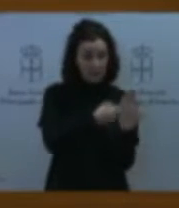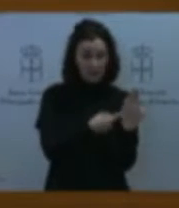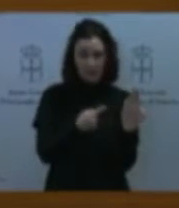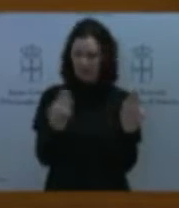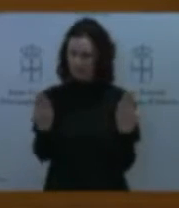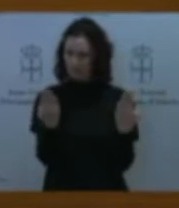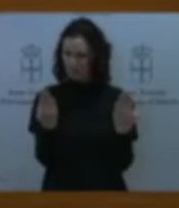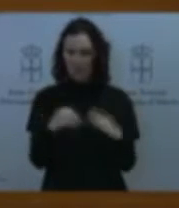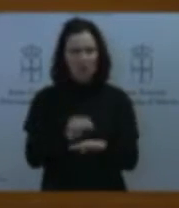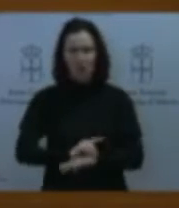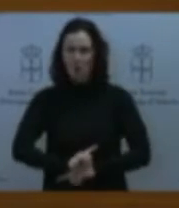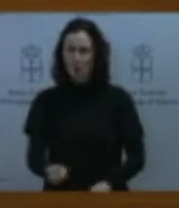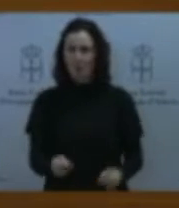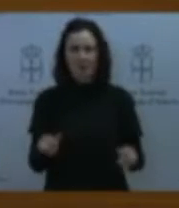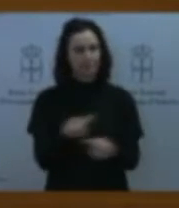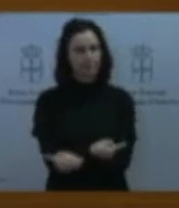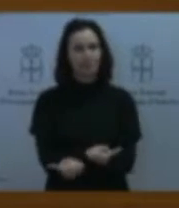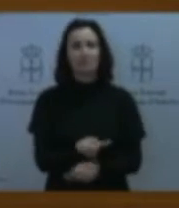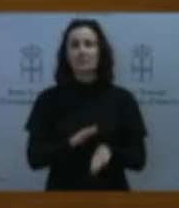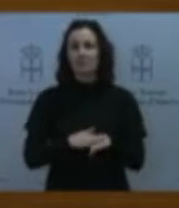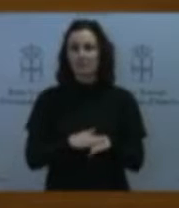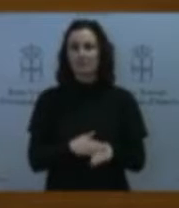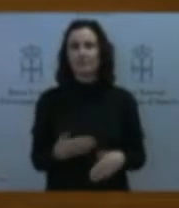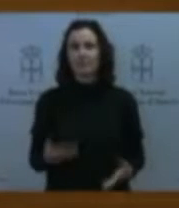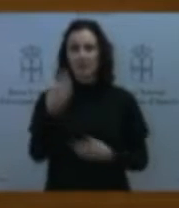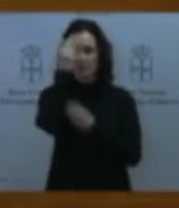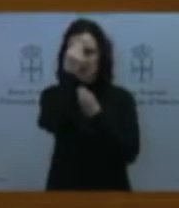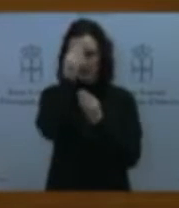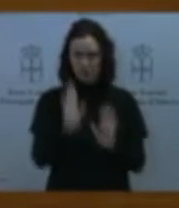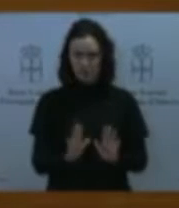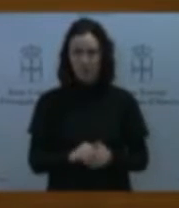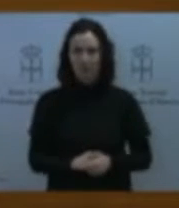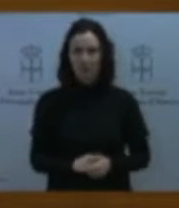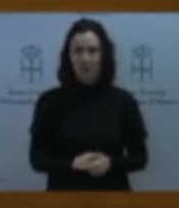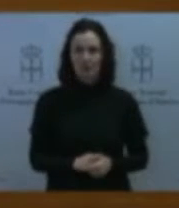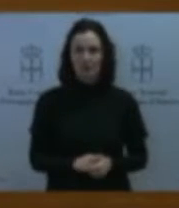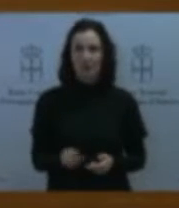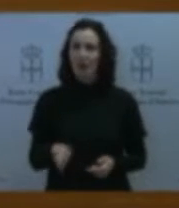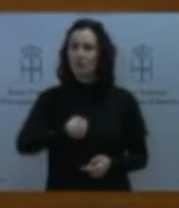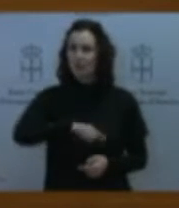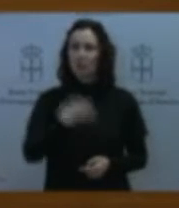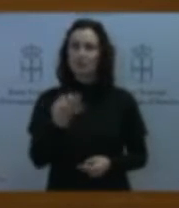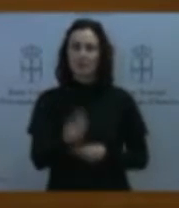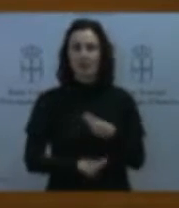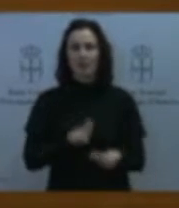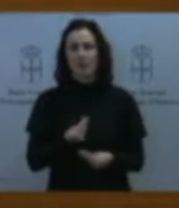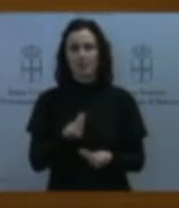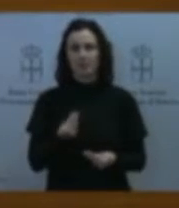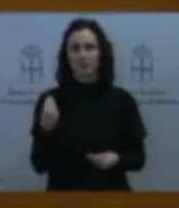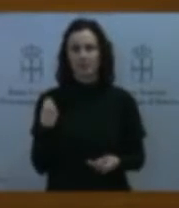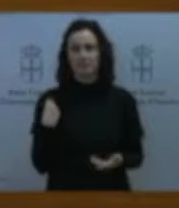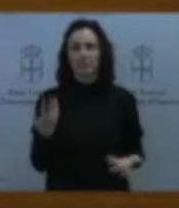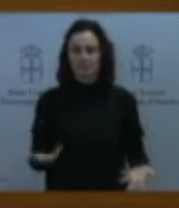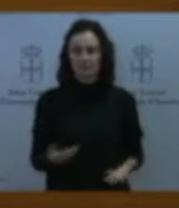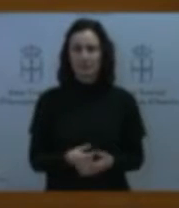Esta es, yo creo, la pregunta que todos tenemos que hacernos. ¿Cómo el Gobierno del Principado de